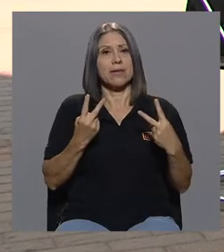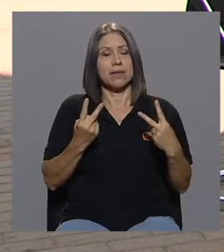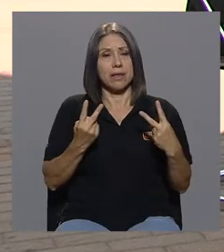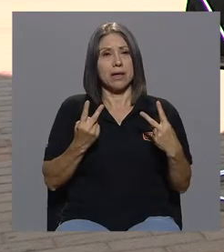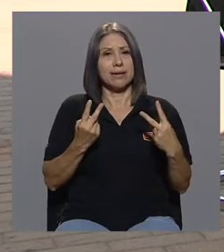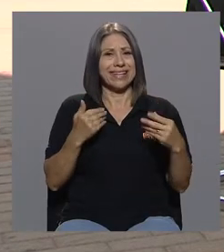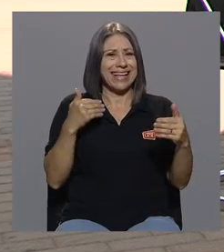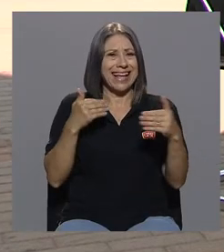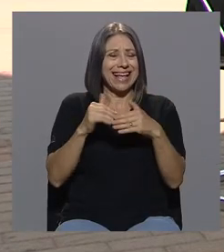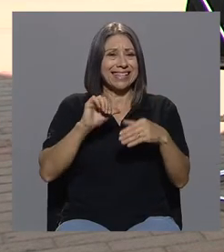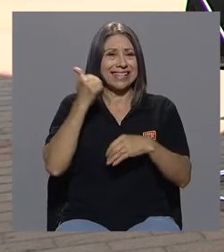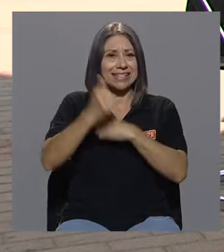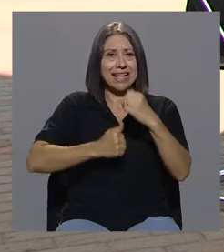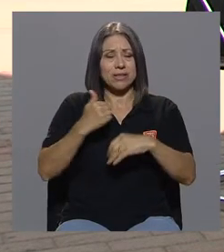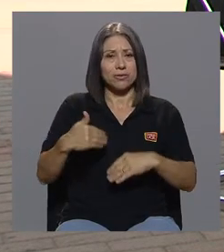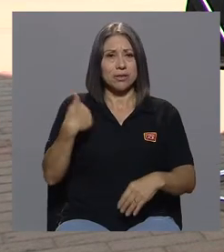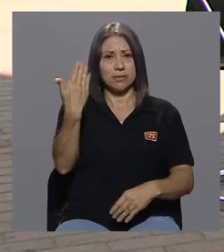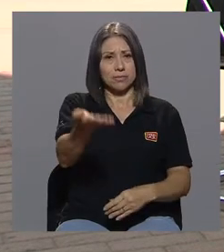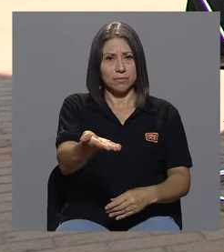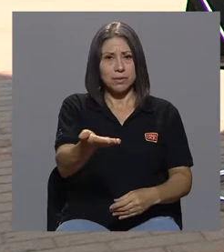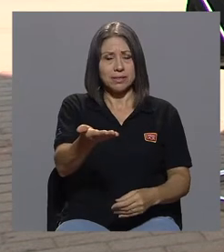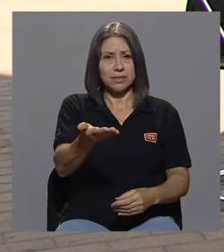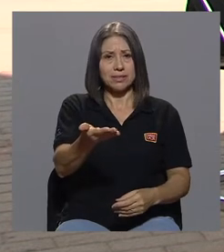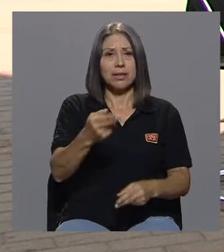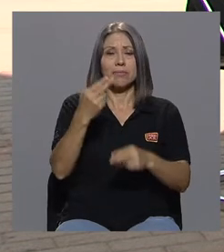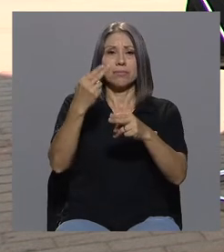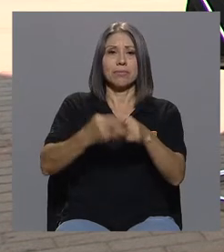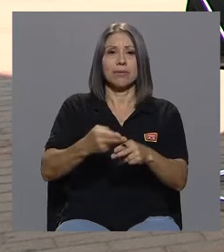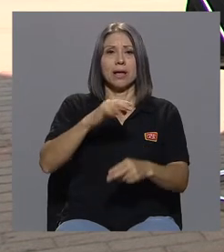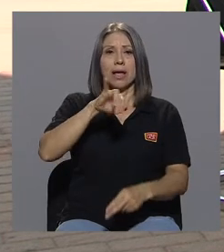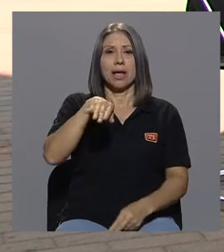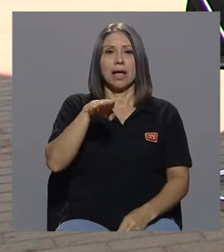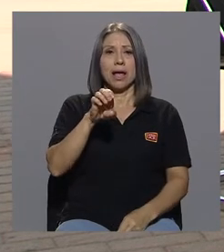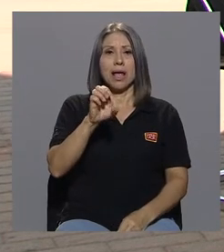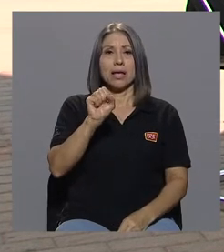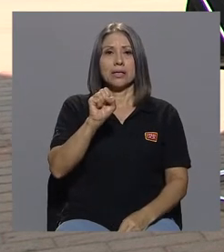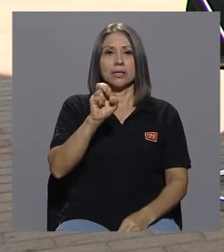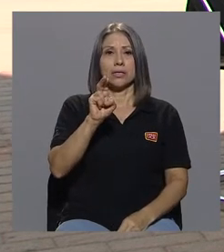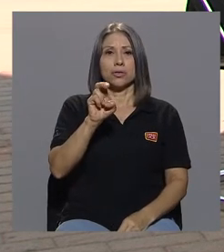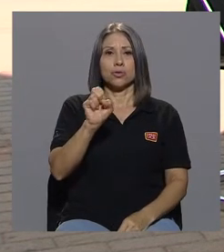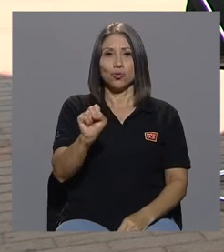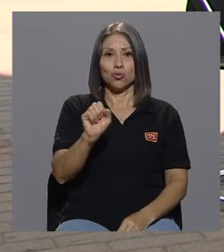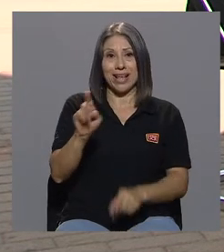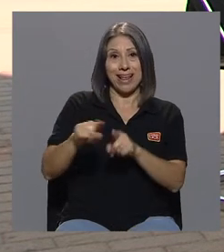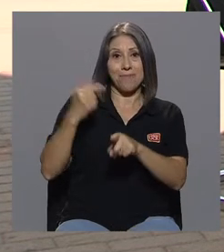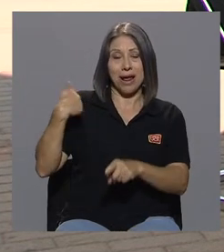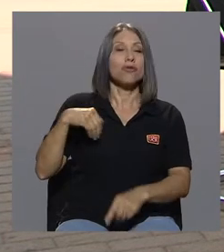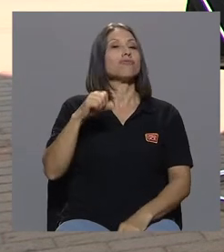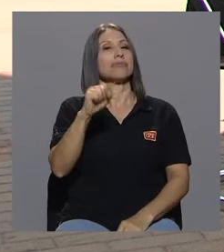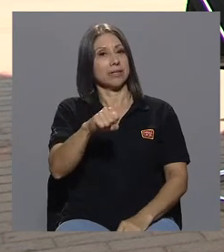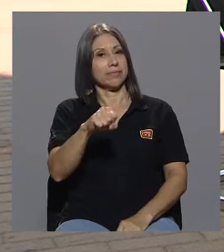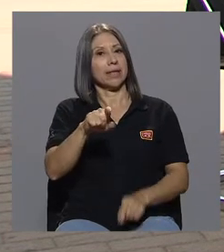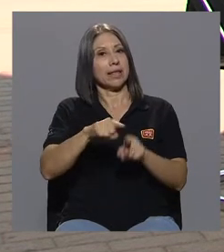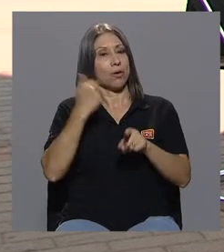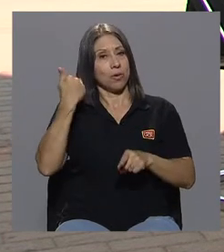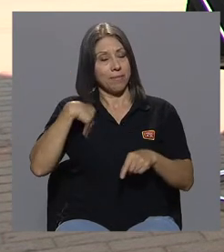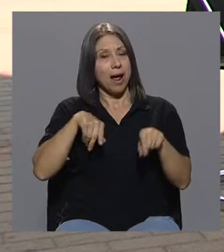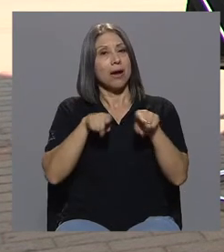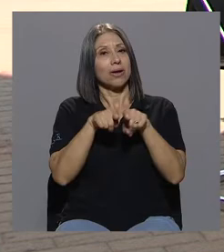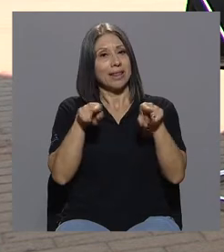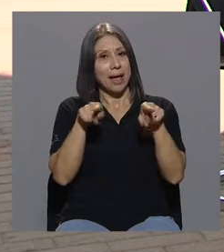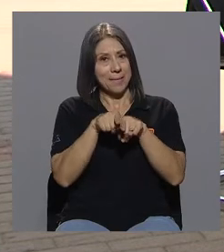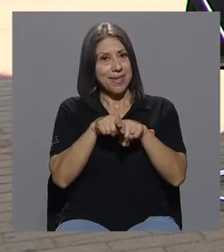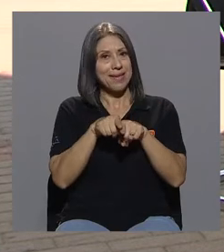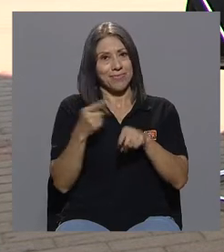10 años después. Y ese es Jesús, su hermano. Sí. Yo tengo un hermano, yo tuve un hermano que también, este... Mira, éramos